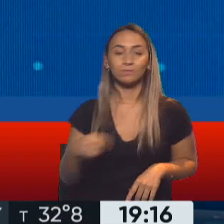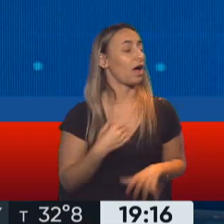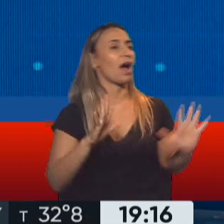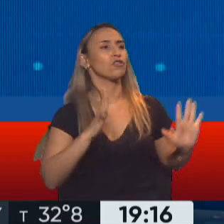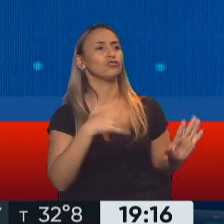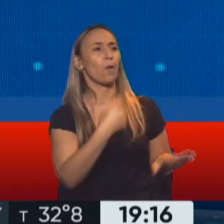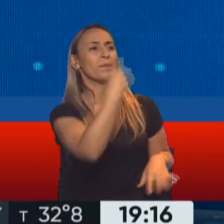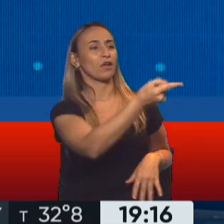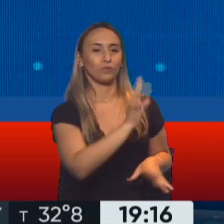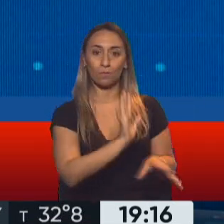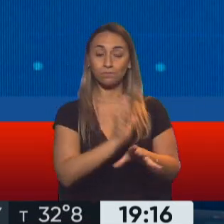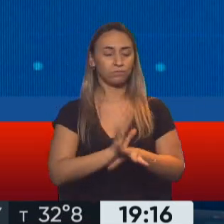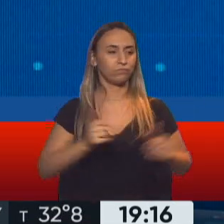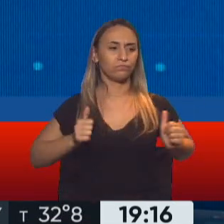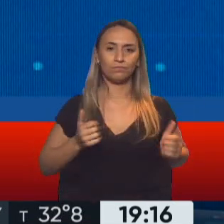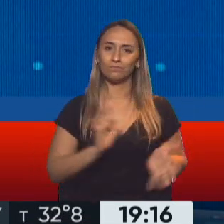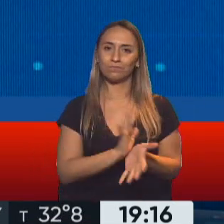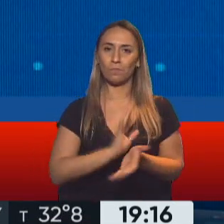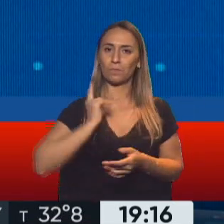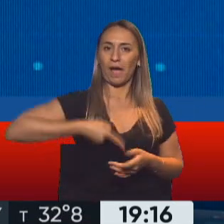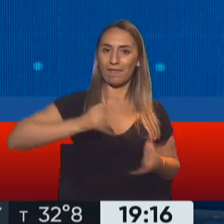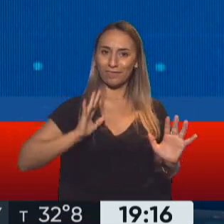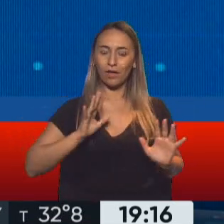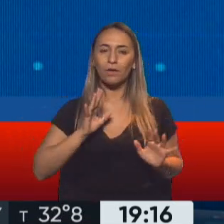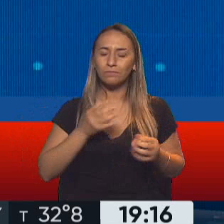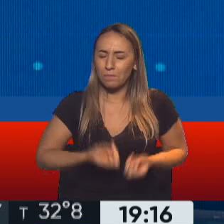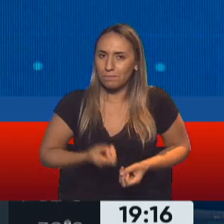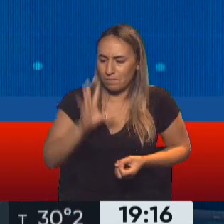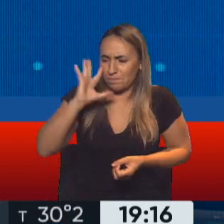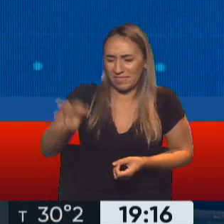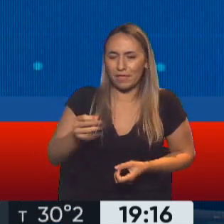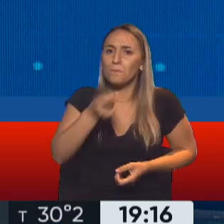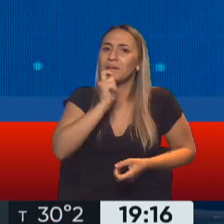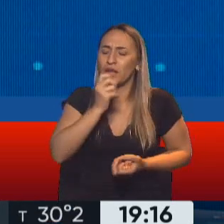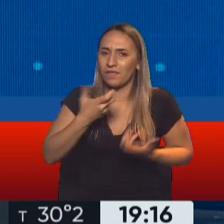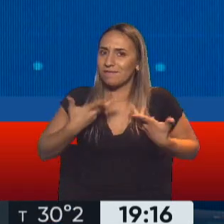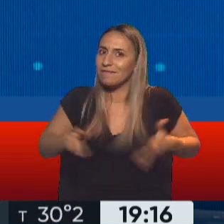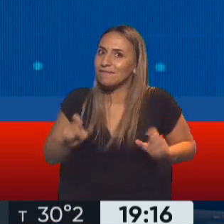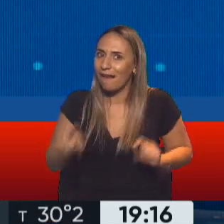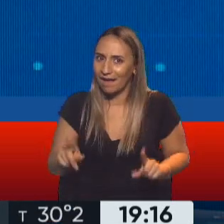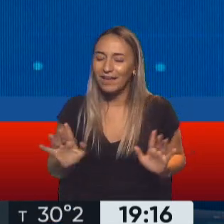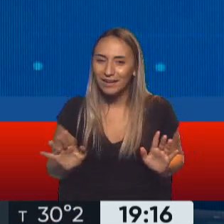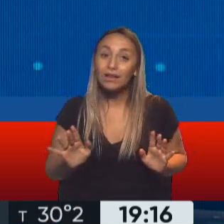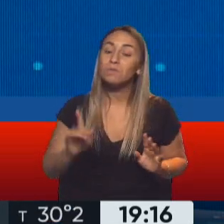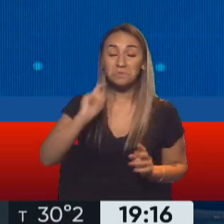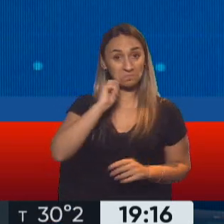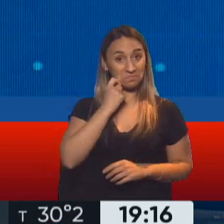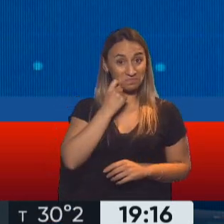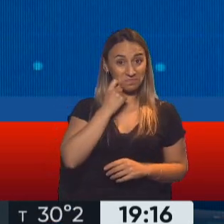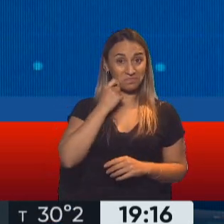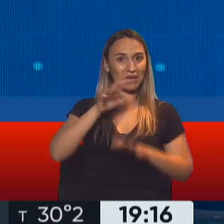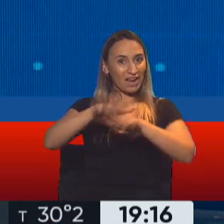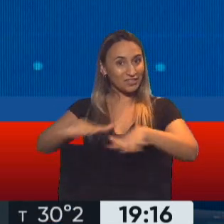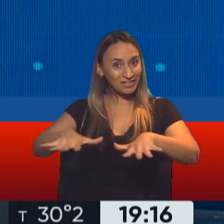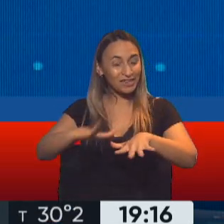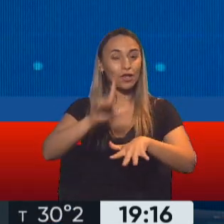mirá vos. Un verdadero periodista, nato. Qué lindo de ver eso también, ¿no? Porque además es una experiencia para los chicos, pero también para los grandes y para quienes lo pueden ver.